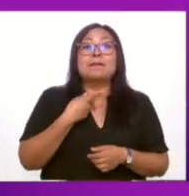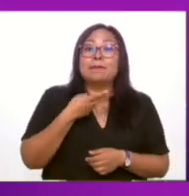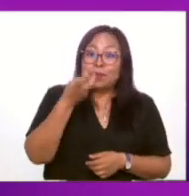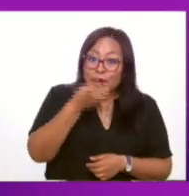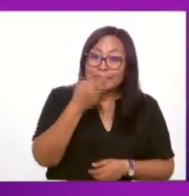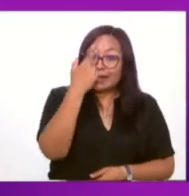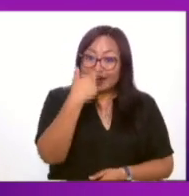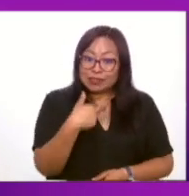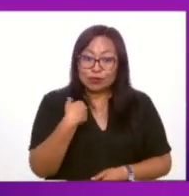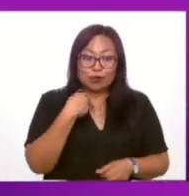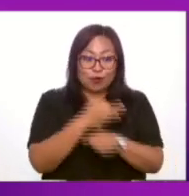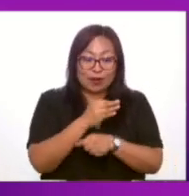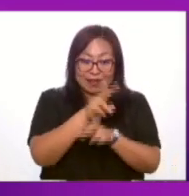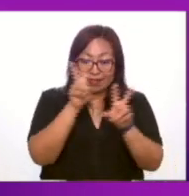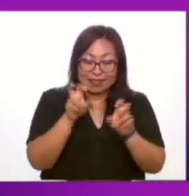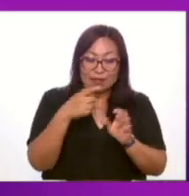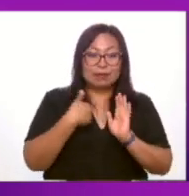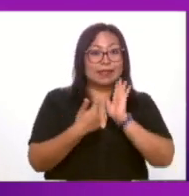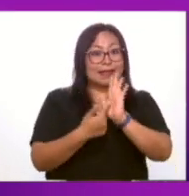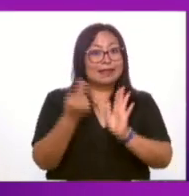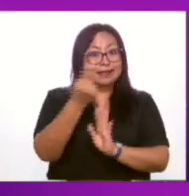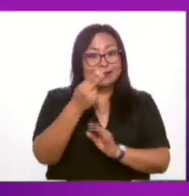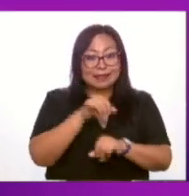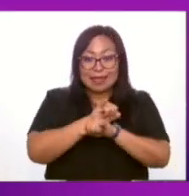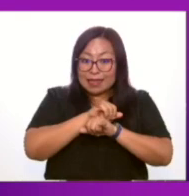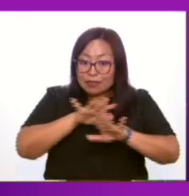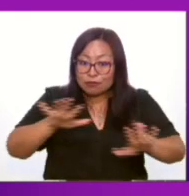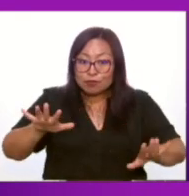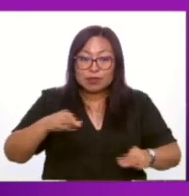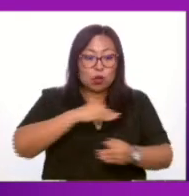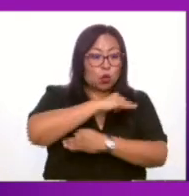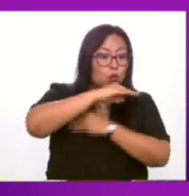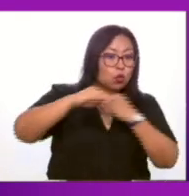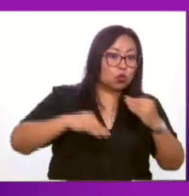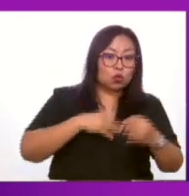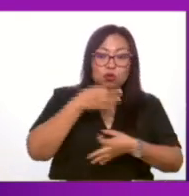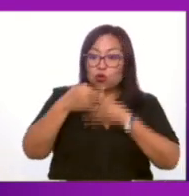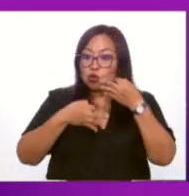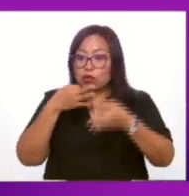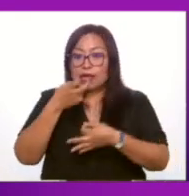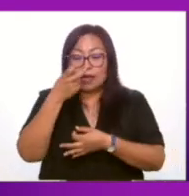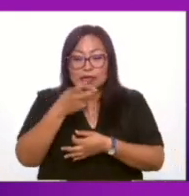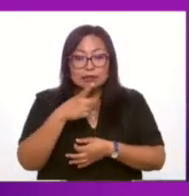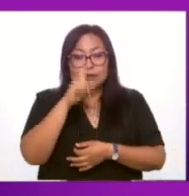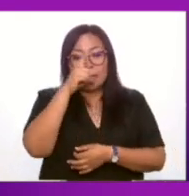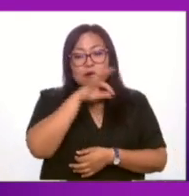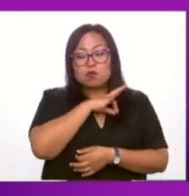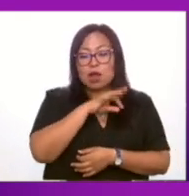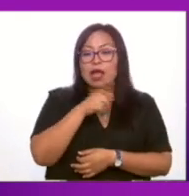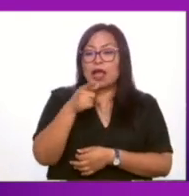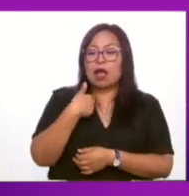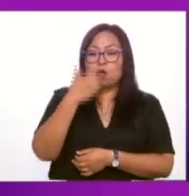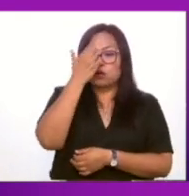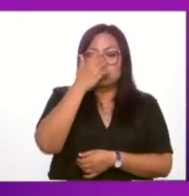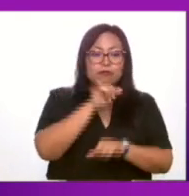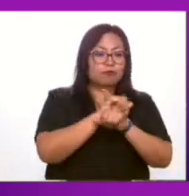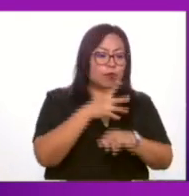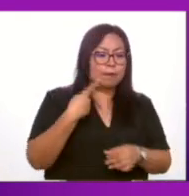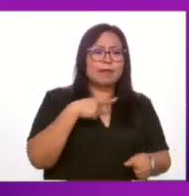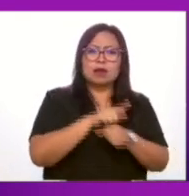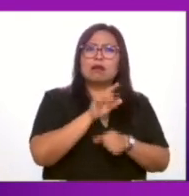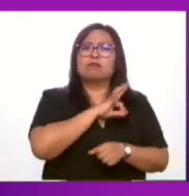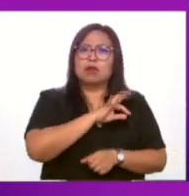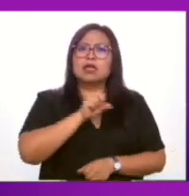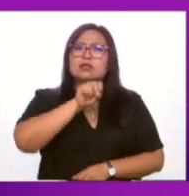que se expone, me parece muy importante la difusión de esta clase de solicitudes de acceso a datos personales, pues convergen de manera